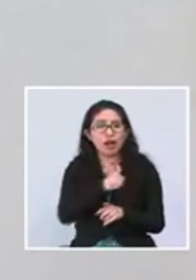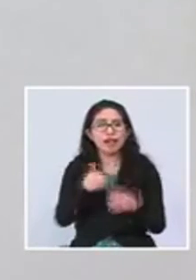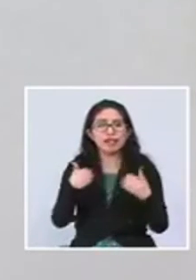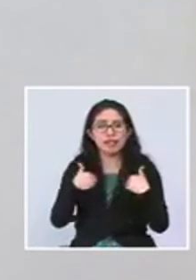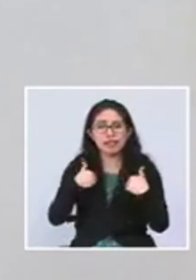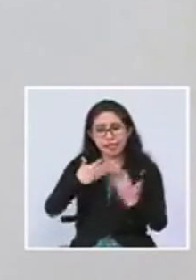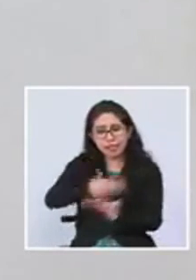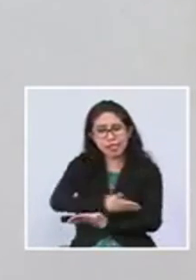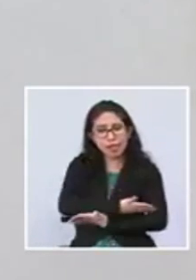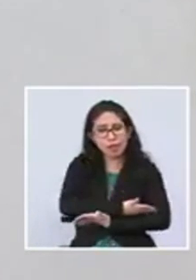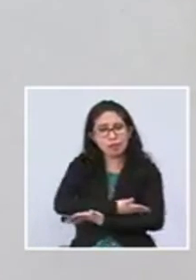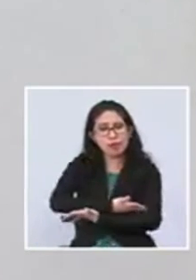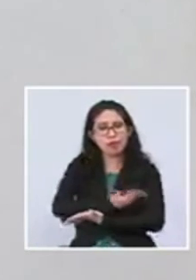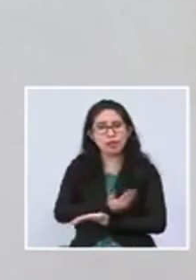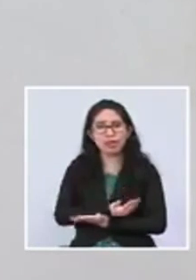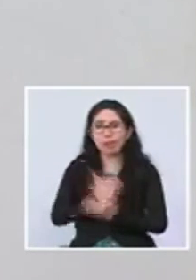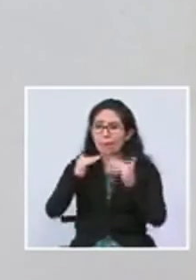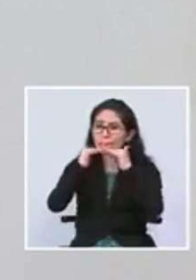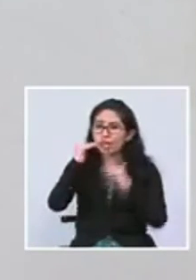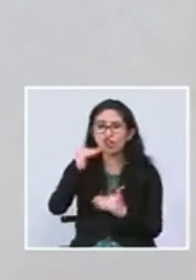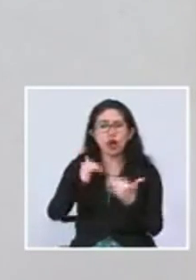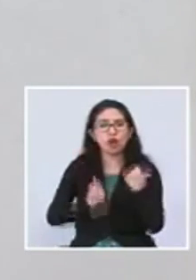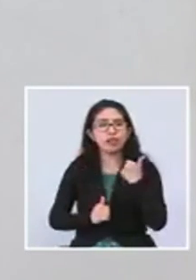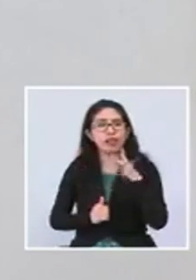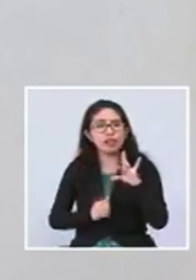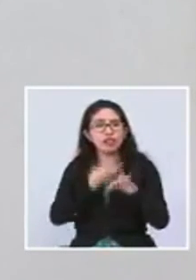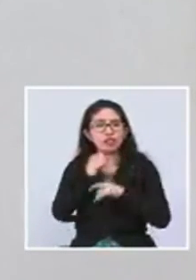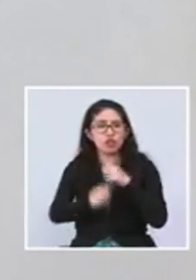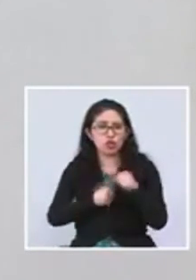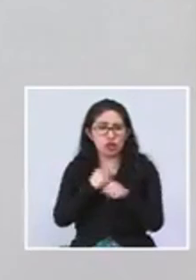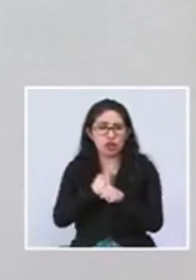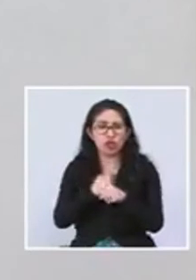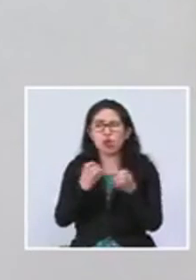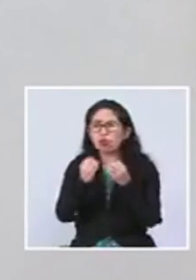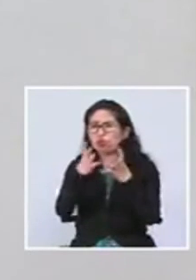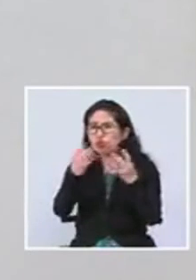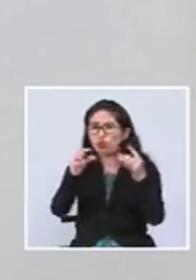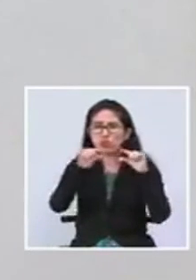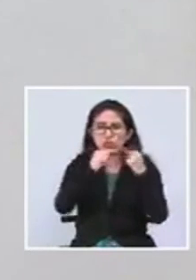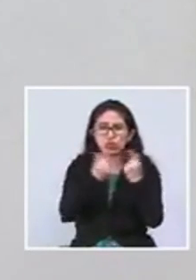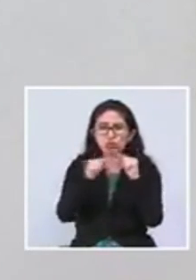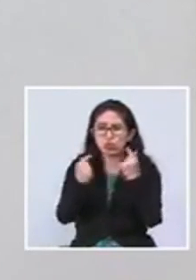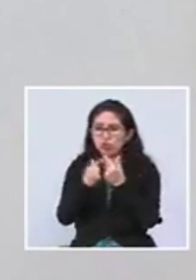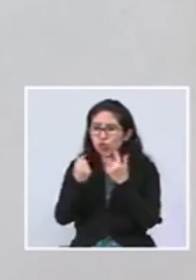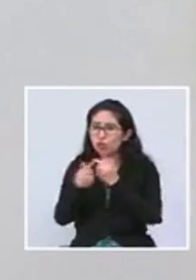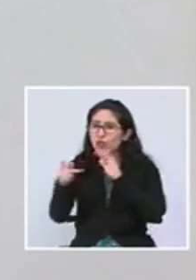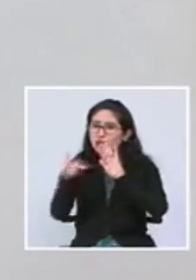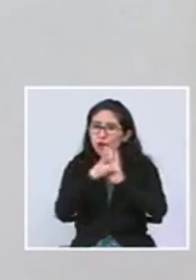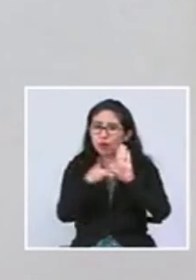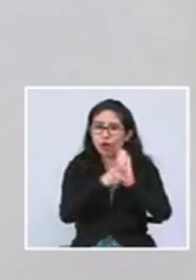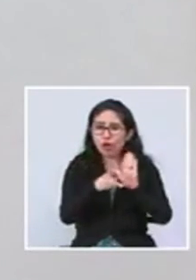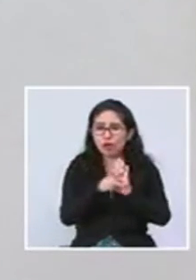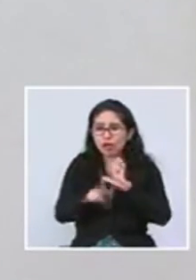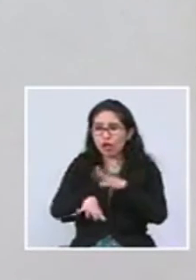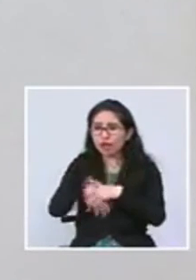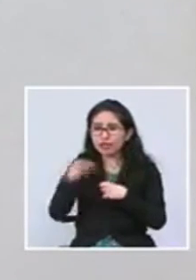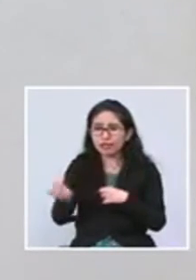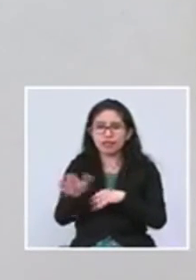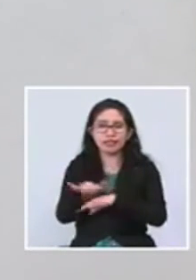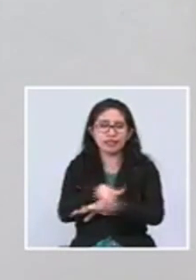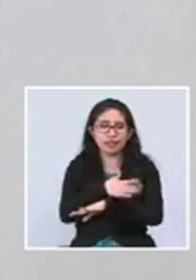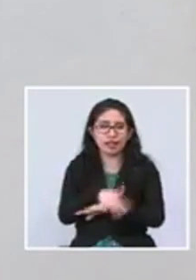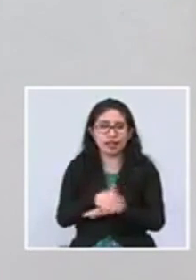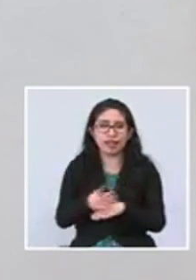niños, los menores de 18 años, es decir, una serie de restricciones adecuadas que se han cumplido en